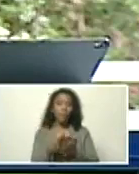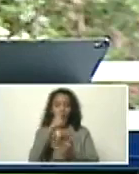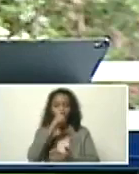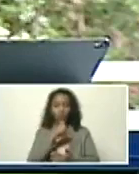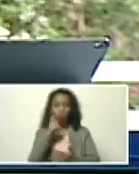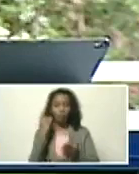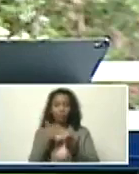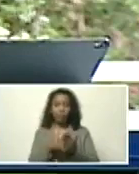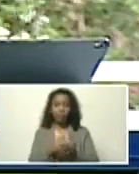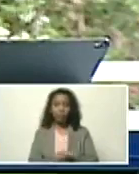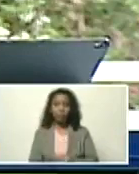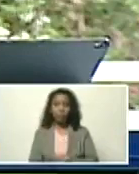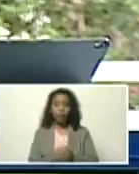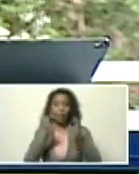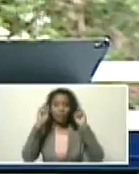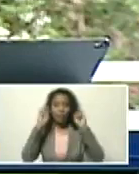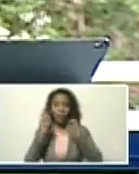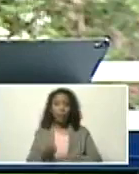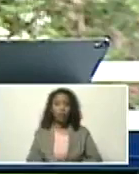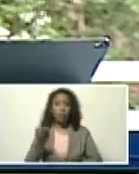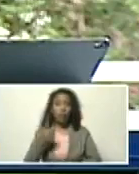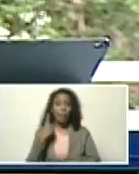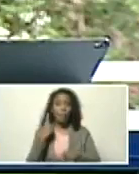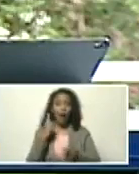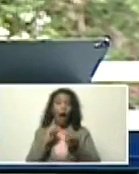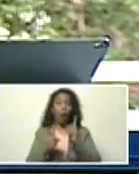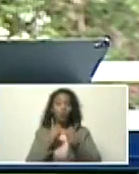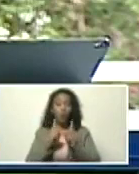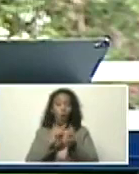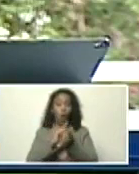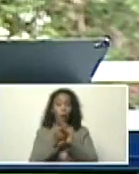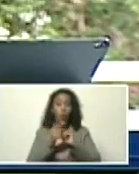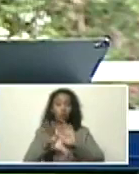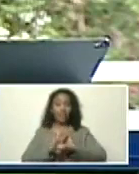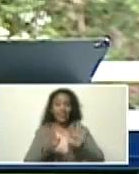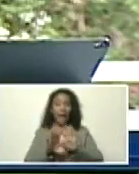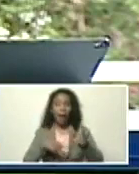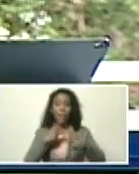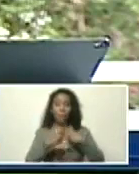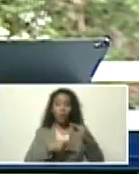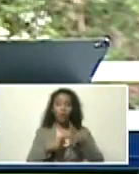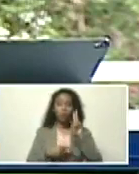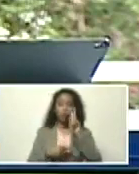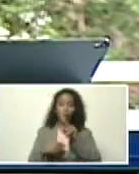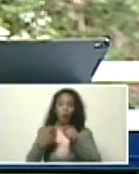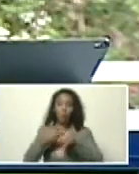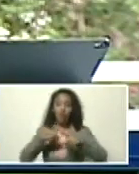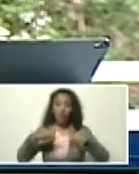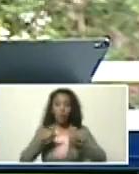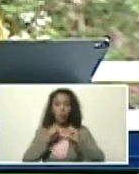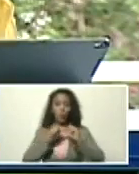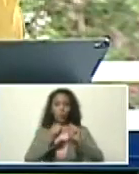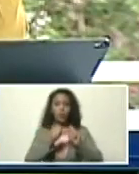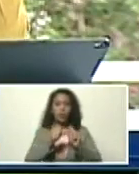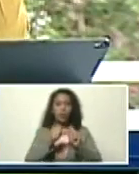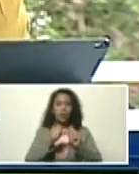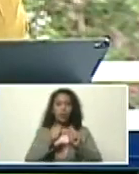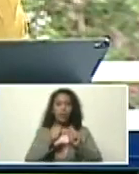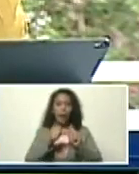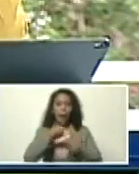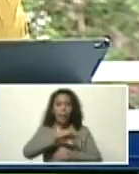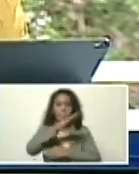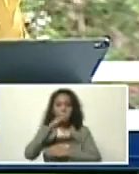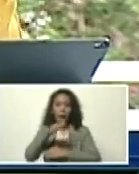elemento clave, y algunos de los cambios que ya se están produciendo, como el aumento continuo del nivel del mar,